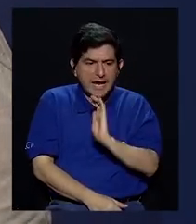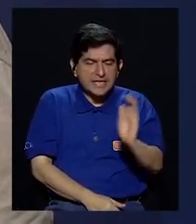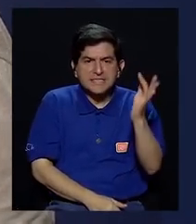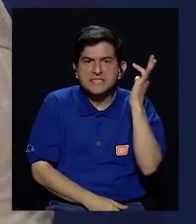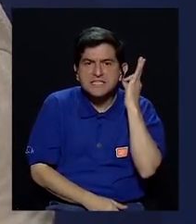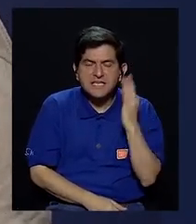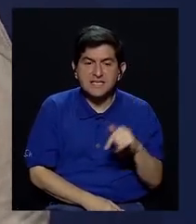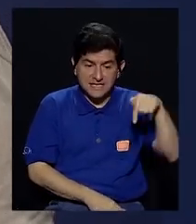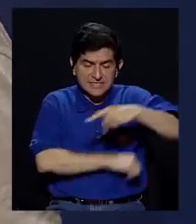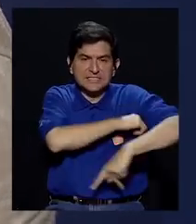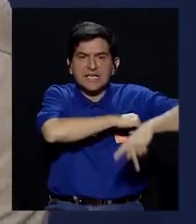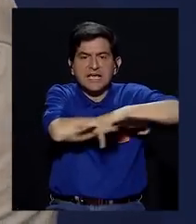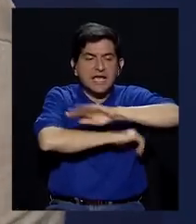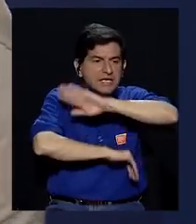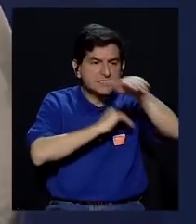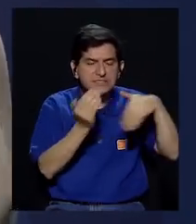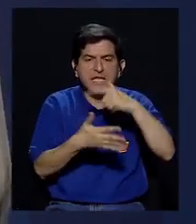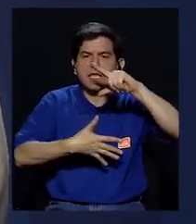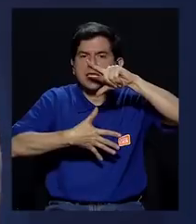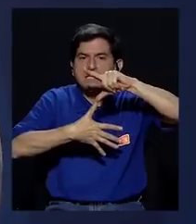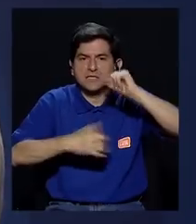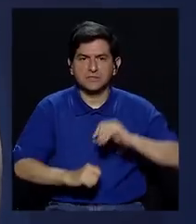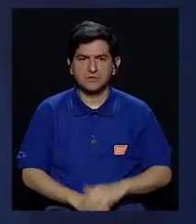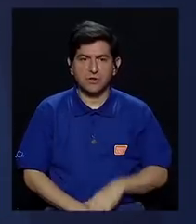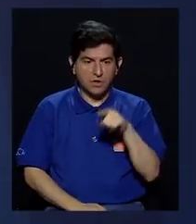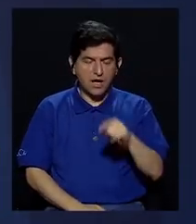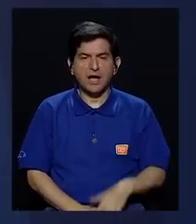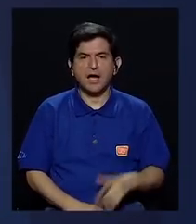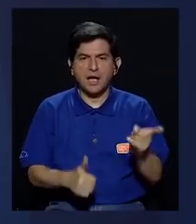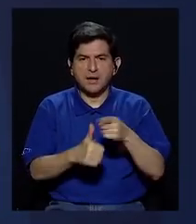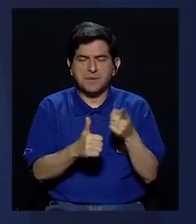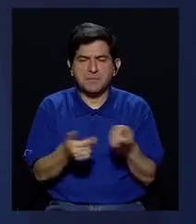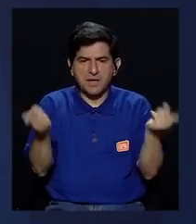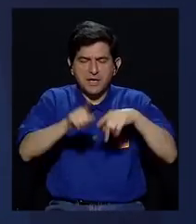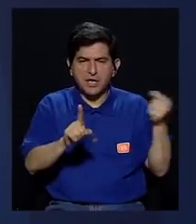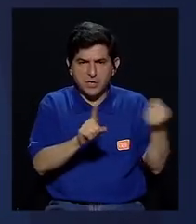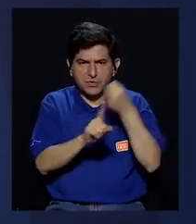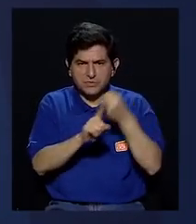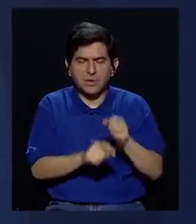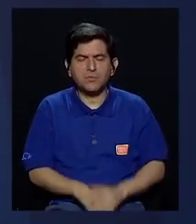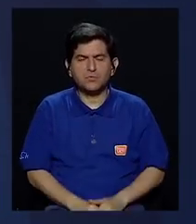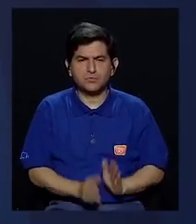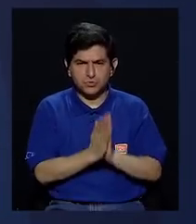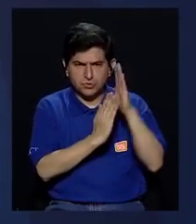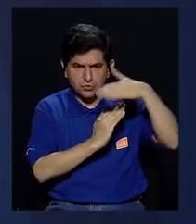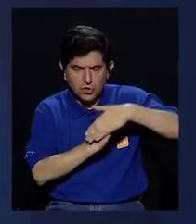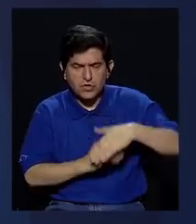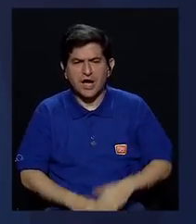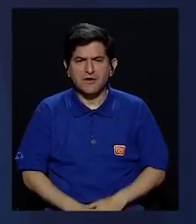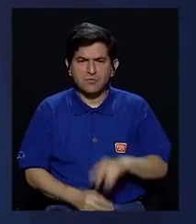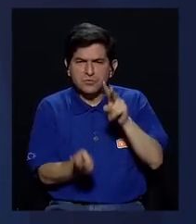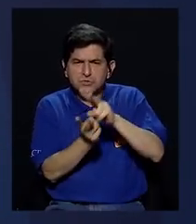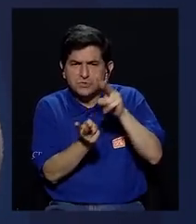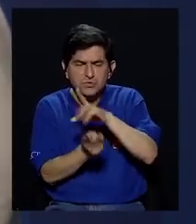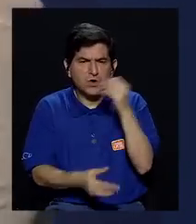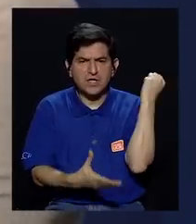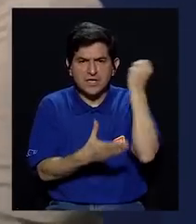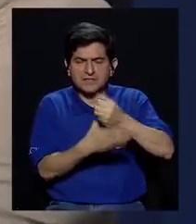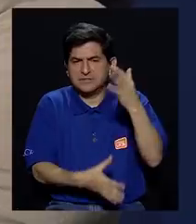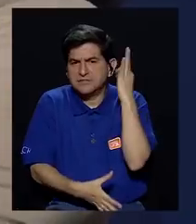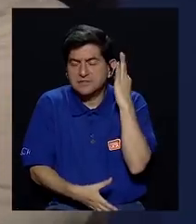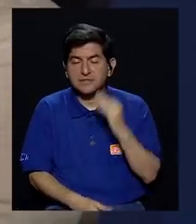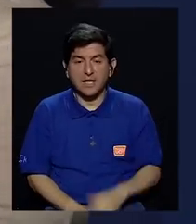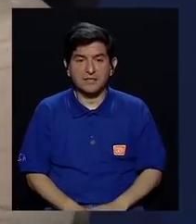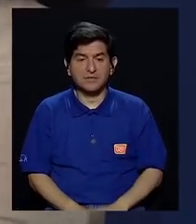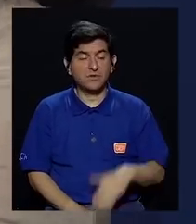y las niñas en este país y en toda América Latina. Ahí es donde se dan los primeros casos de violencia, de abuso sexual y de femicidio. Entonces,